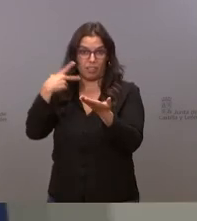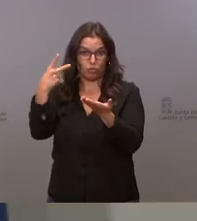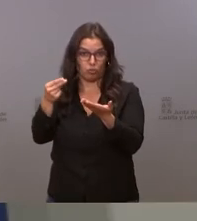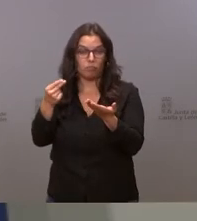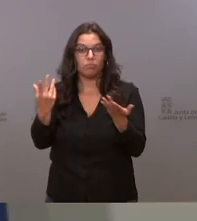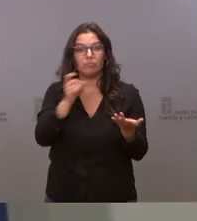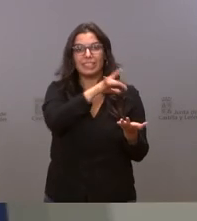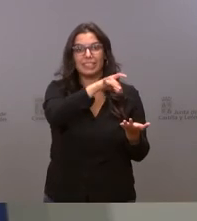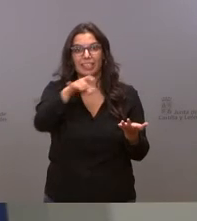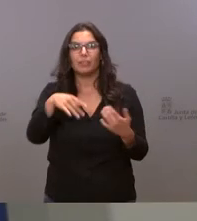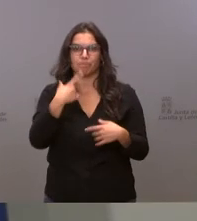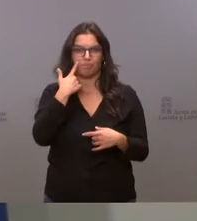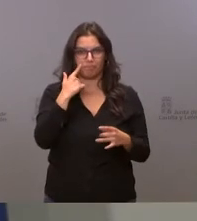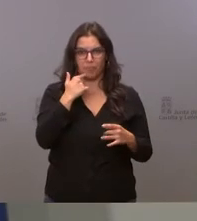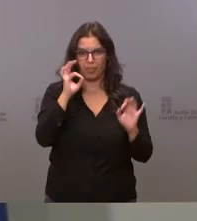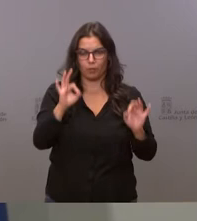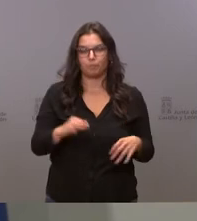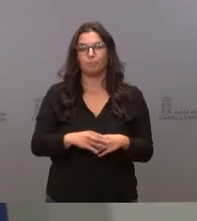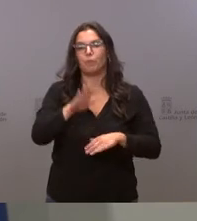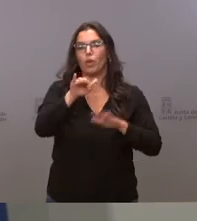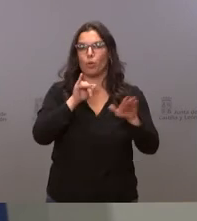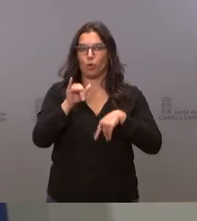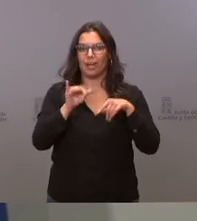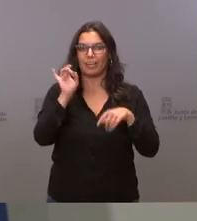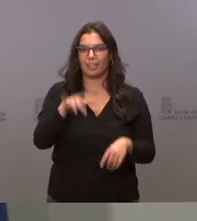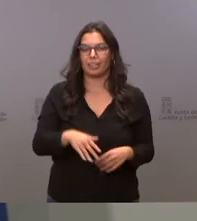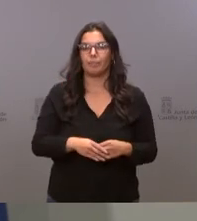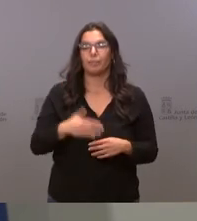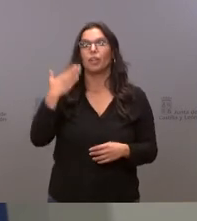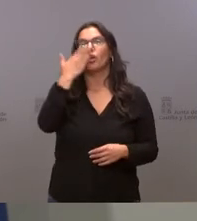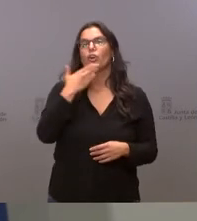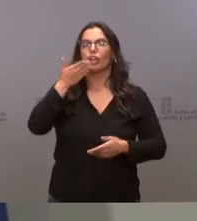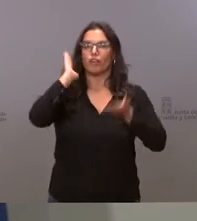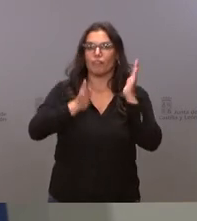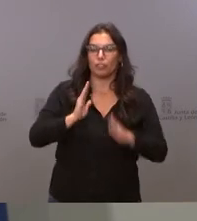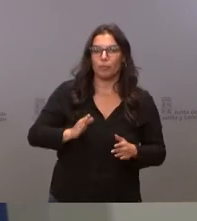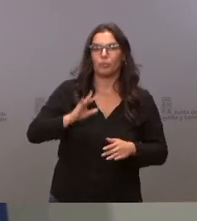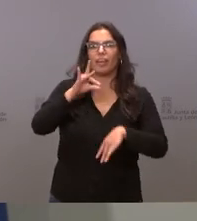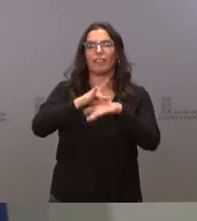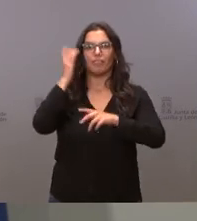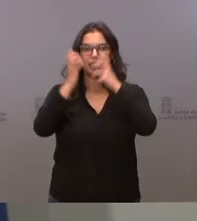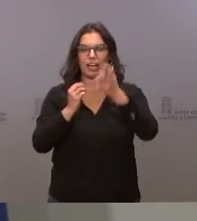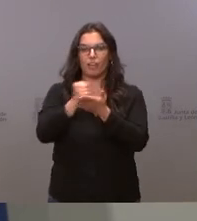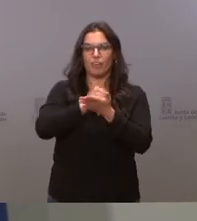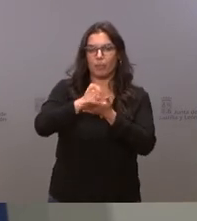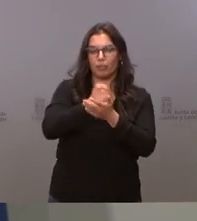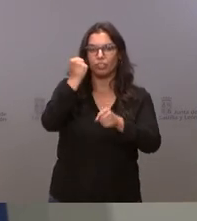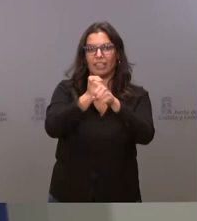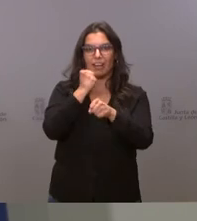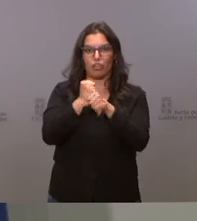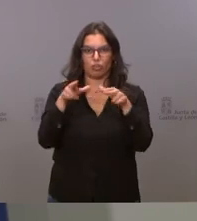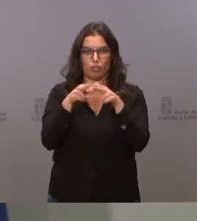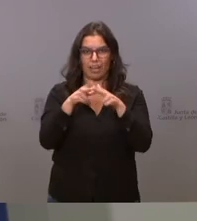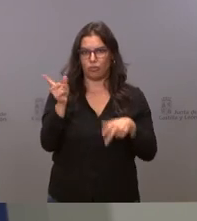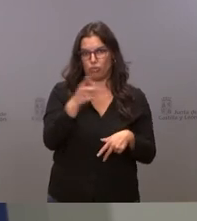se lo voy a decir están convocados los colegios de fisioterapeutas de veterinarios de farmacéuticos y trabajadores sociales